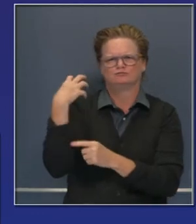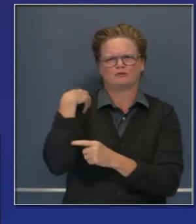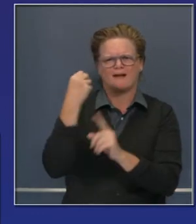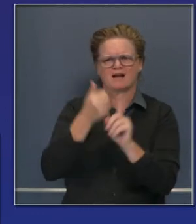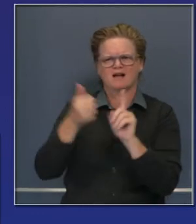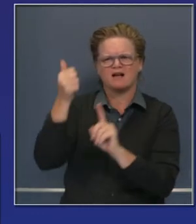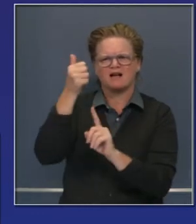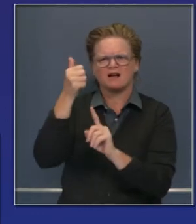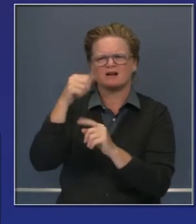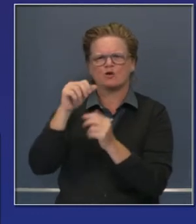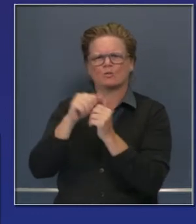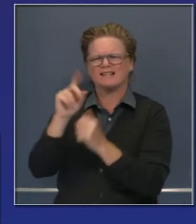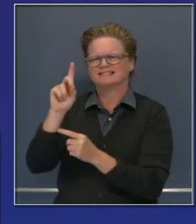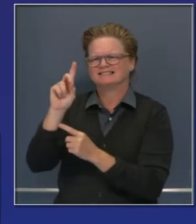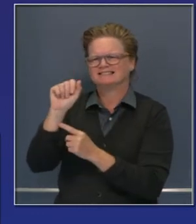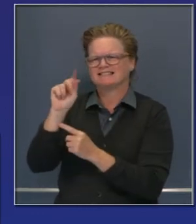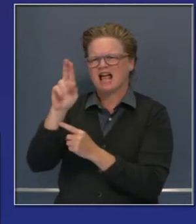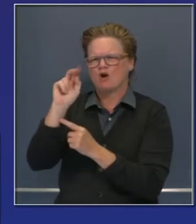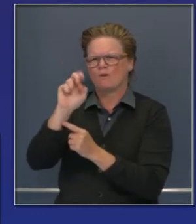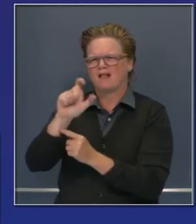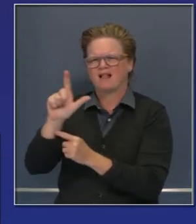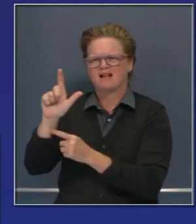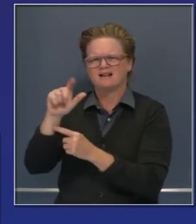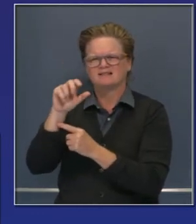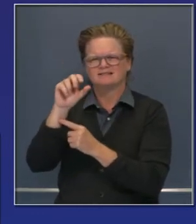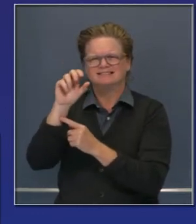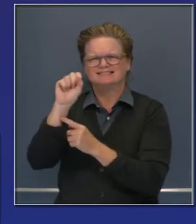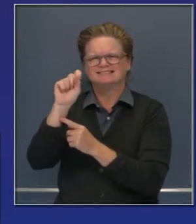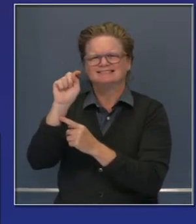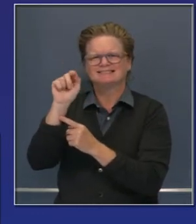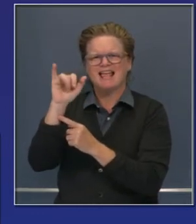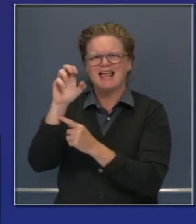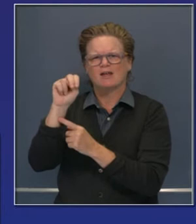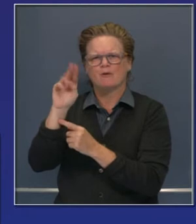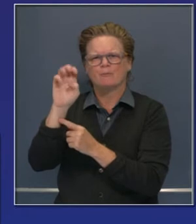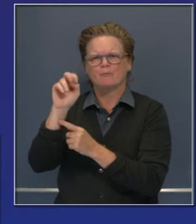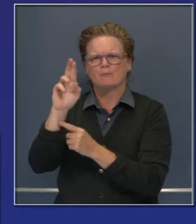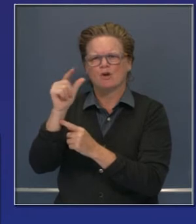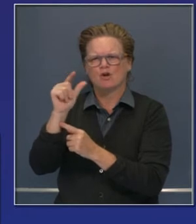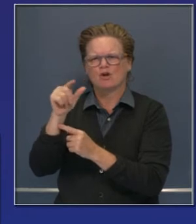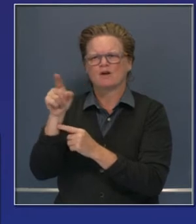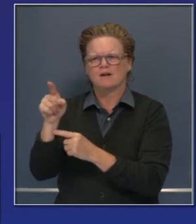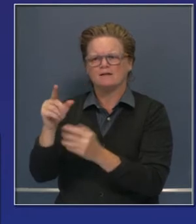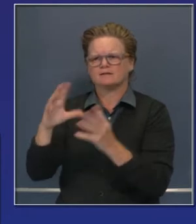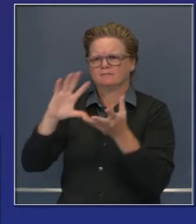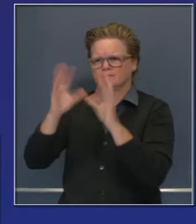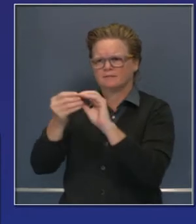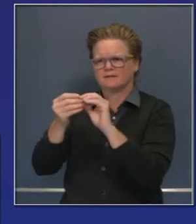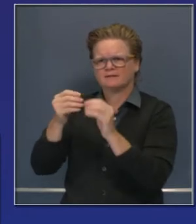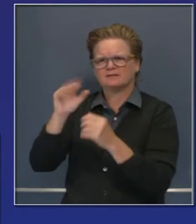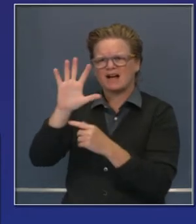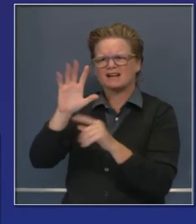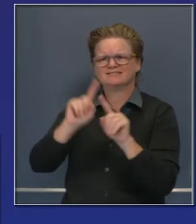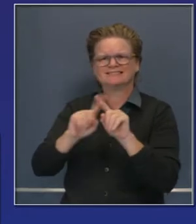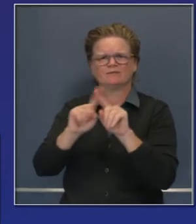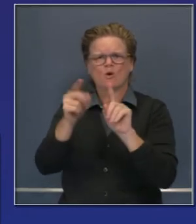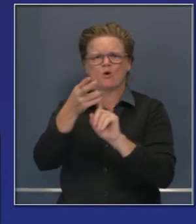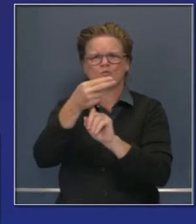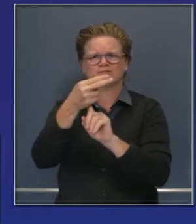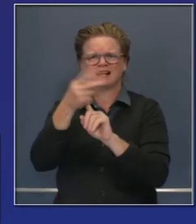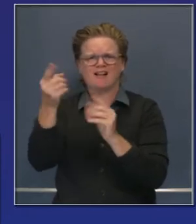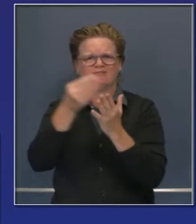Steinberg, de la Fuerza Operativa contra el Desamparo. Cinco adquisiciones de moteles que están a punto de